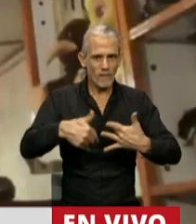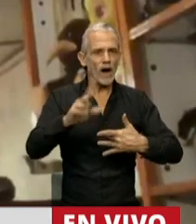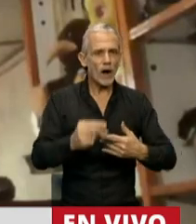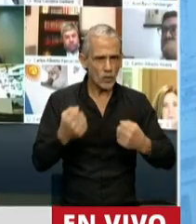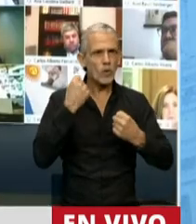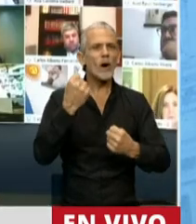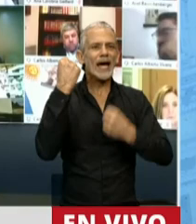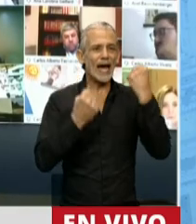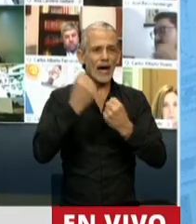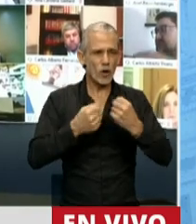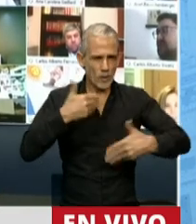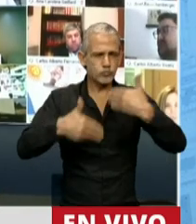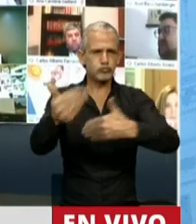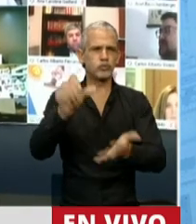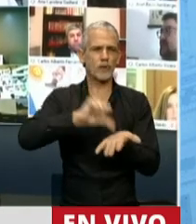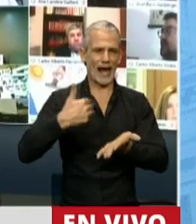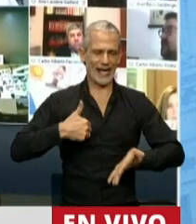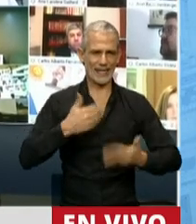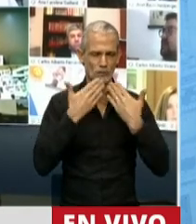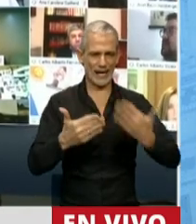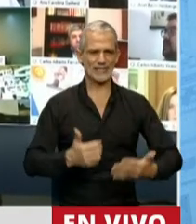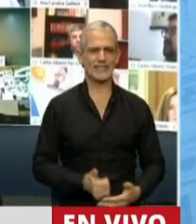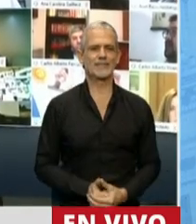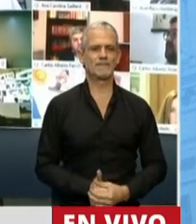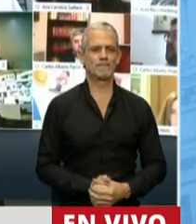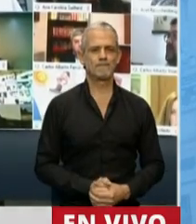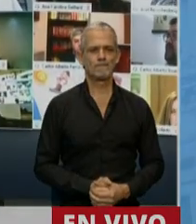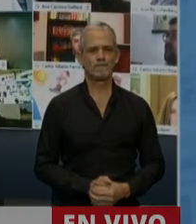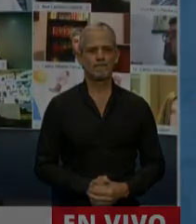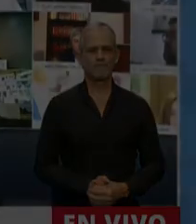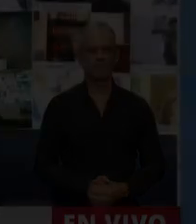impulso al crecimiento económico del país. Gracias, señor presidente. Gracias, diputado.